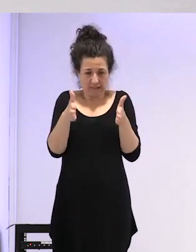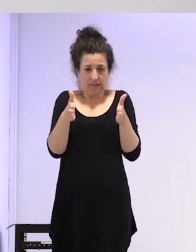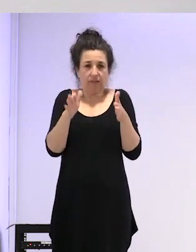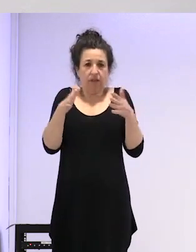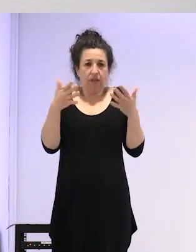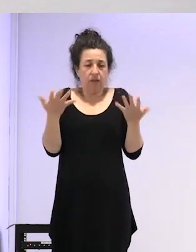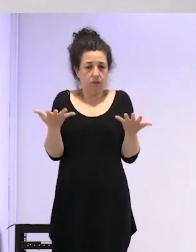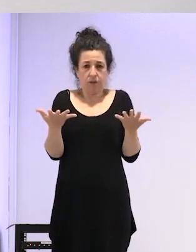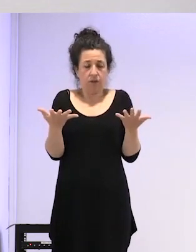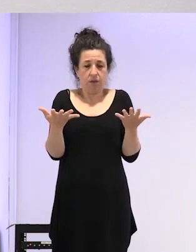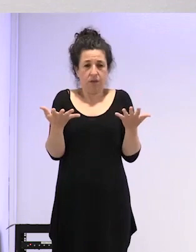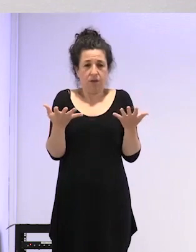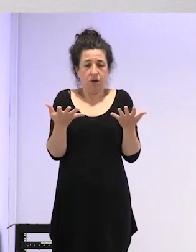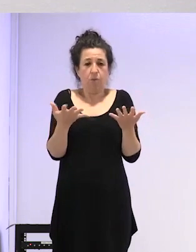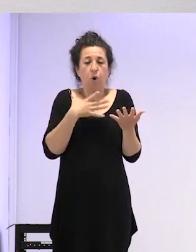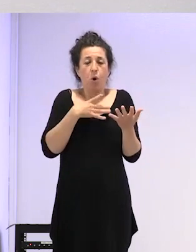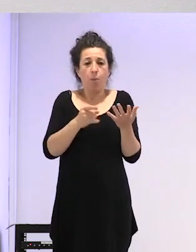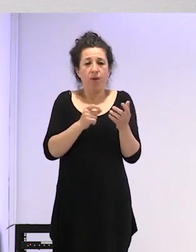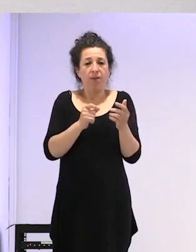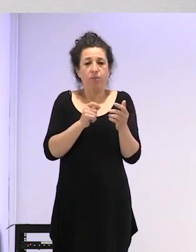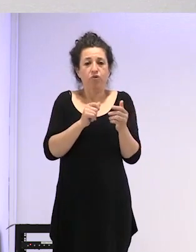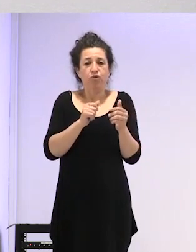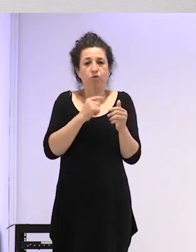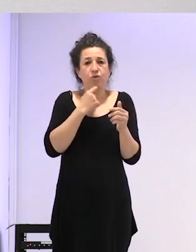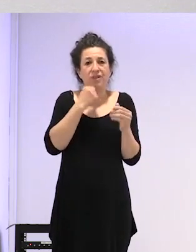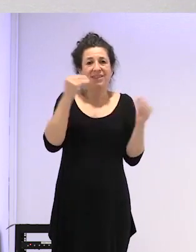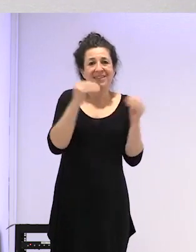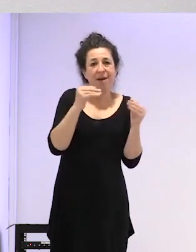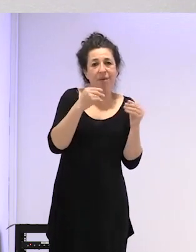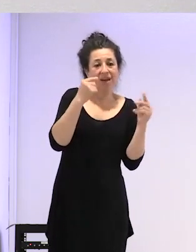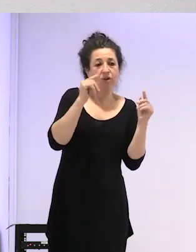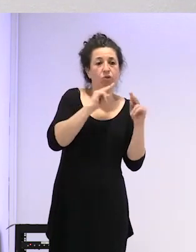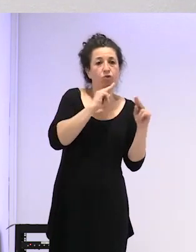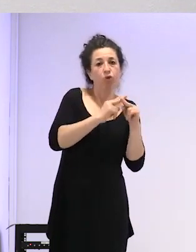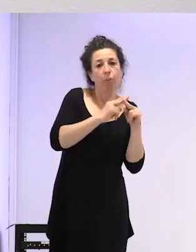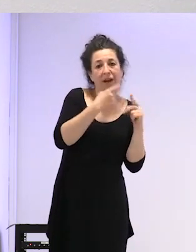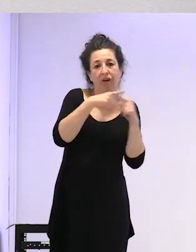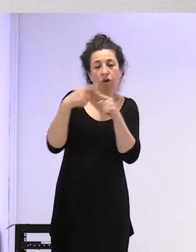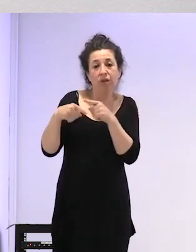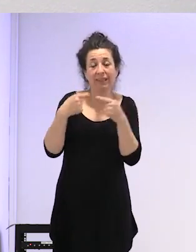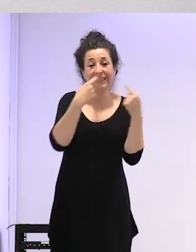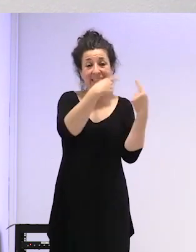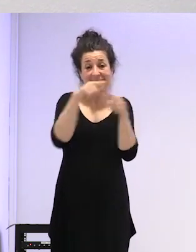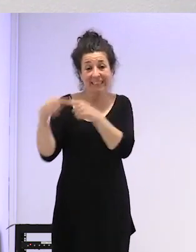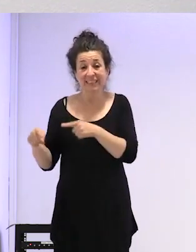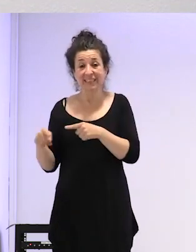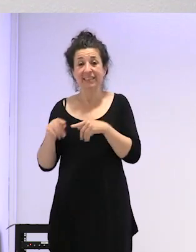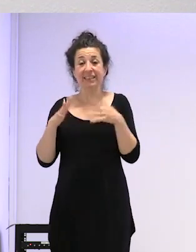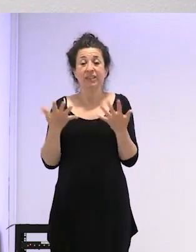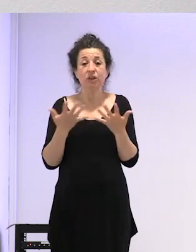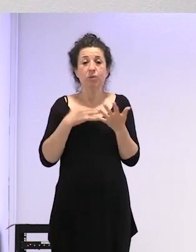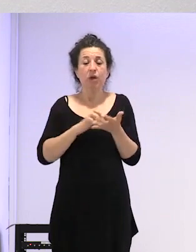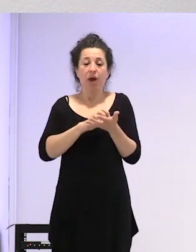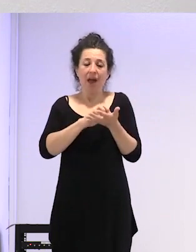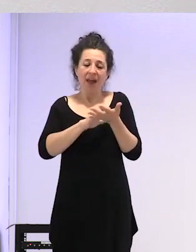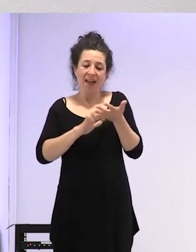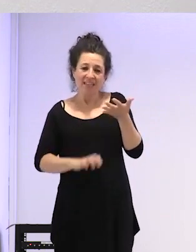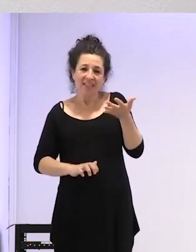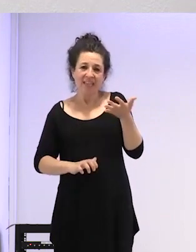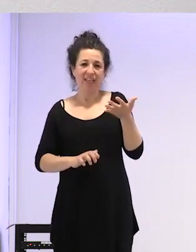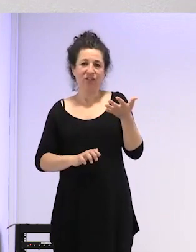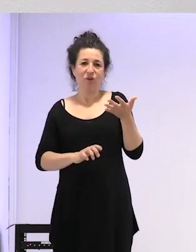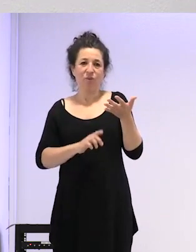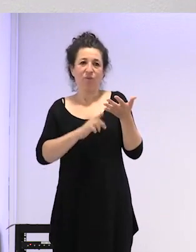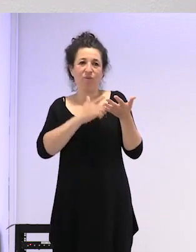podemos nombrar las cosas de muchas maneras y en un escrito probablemente no se me escaparían muchas